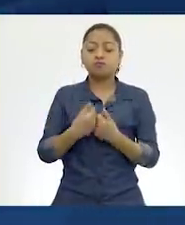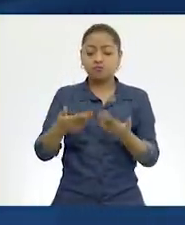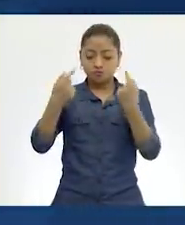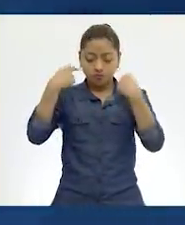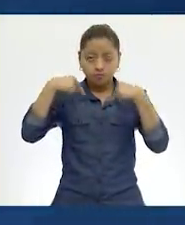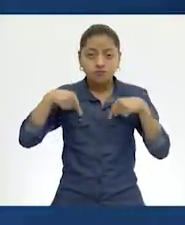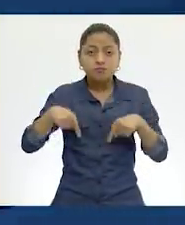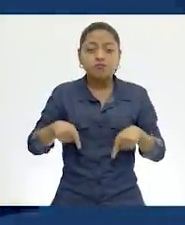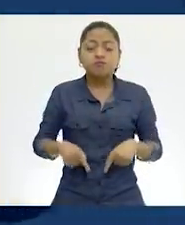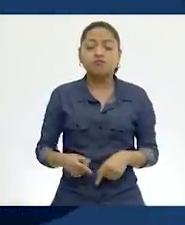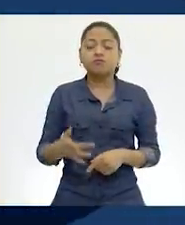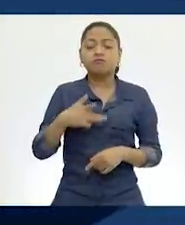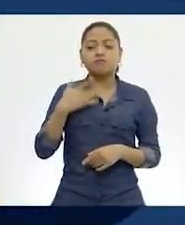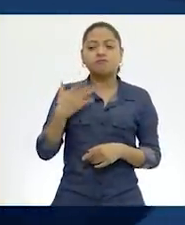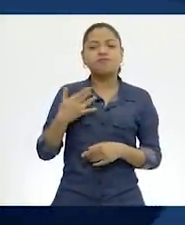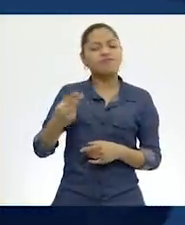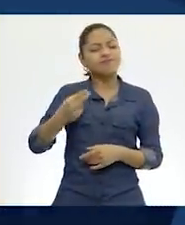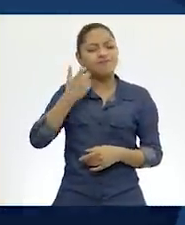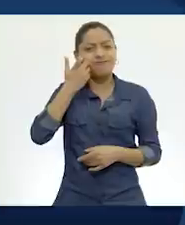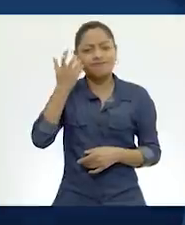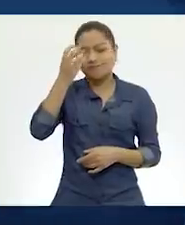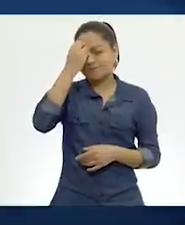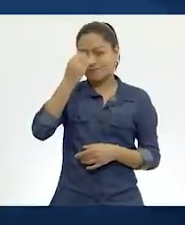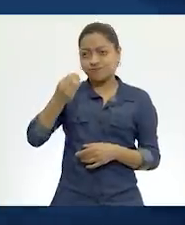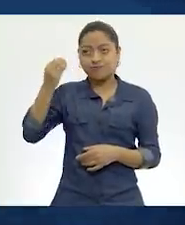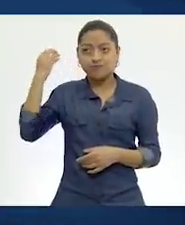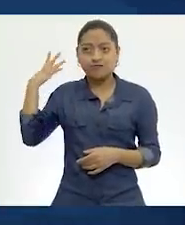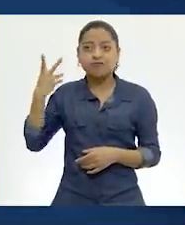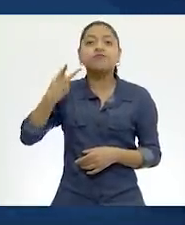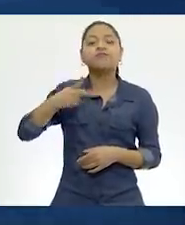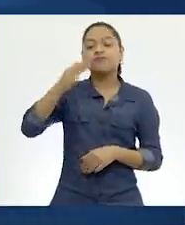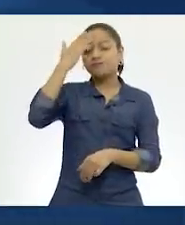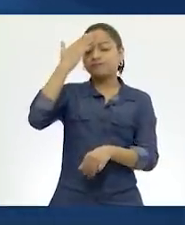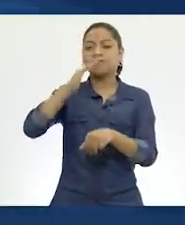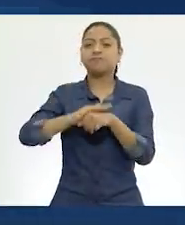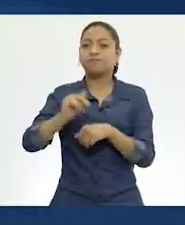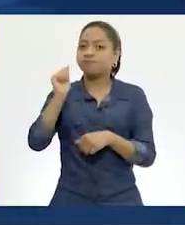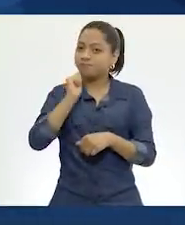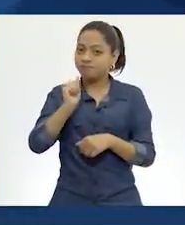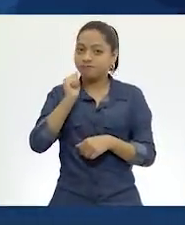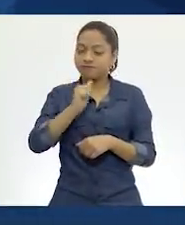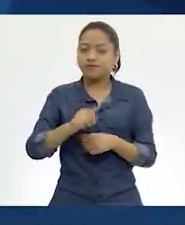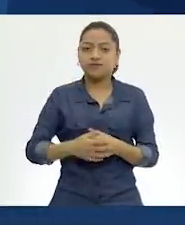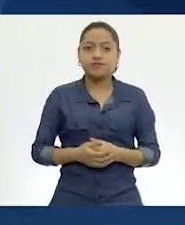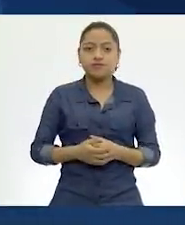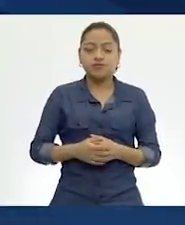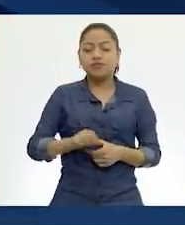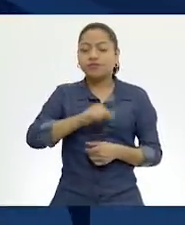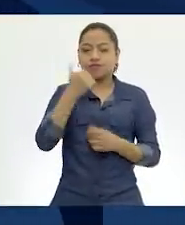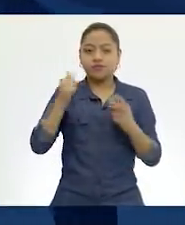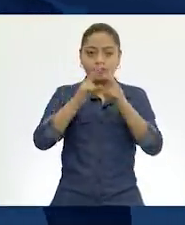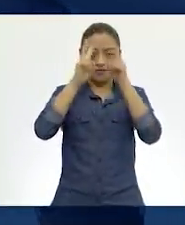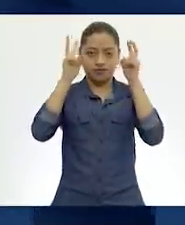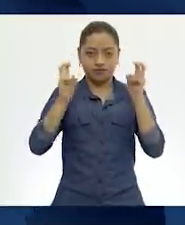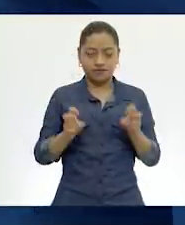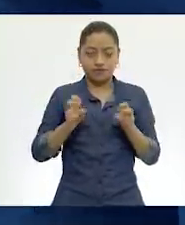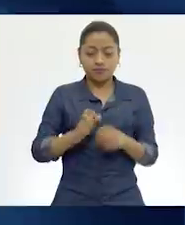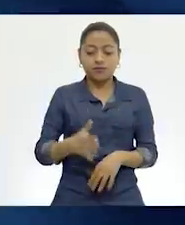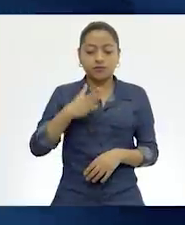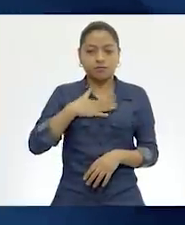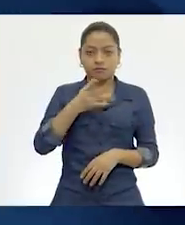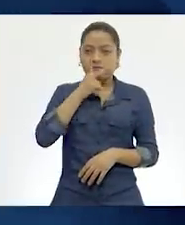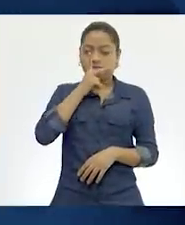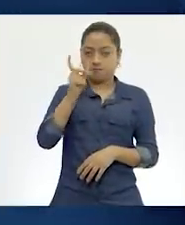y que tenías que olvidar sin olvidar. El siguiente poema se titula Y mis palabras.